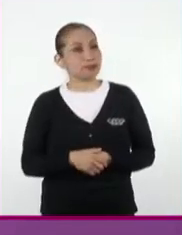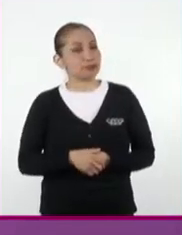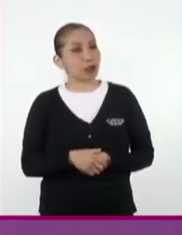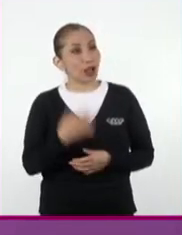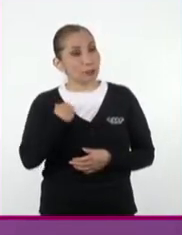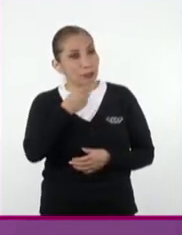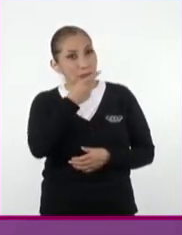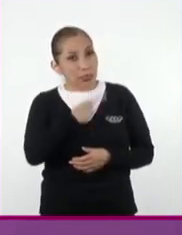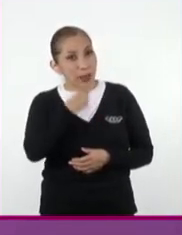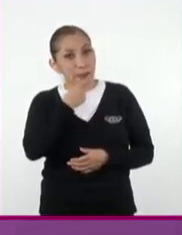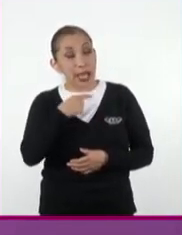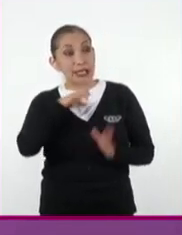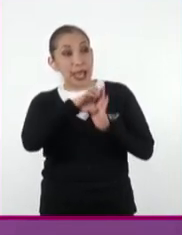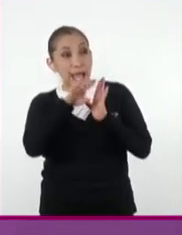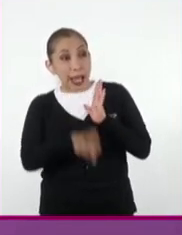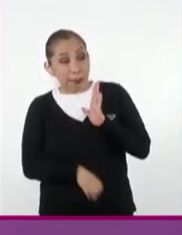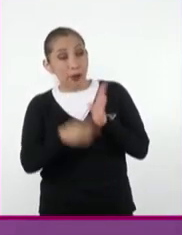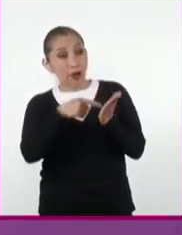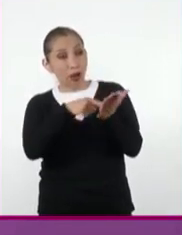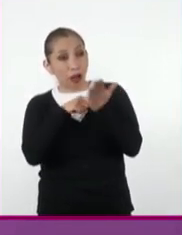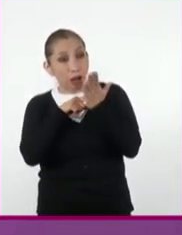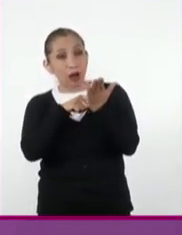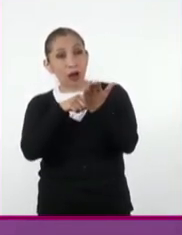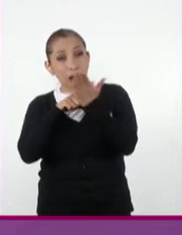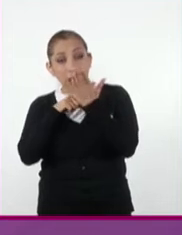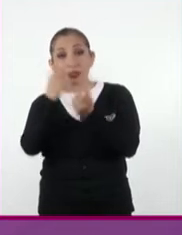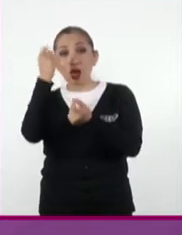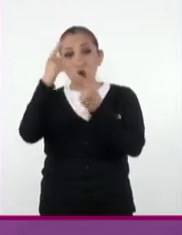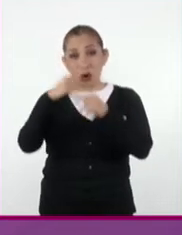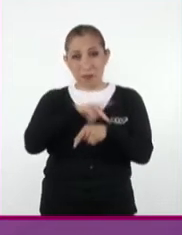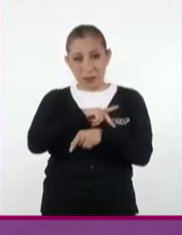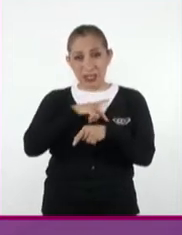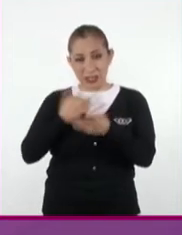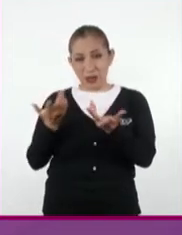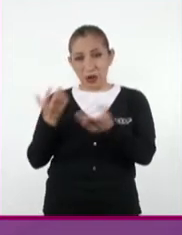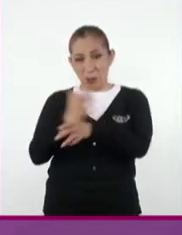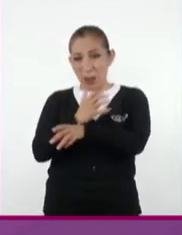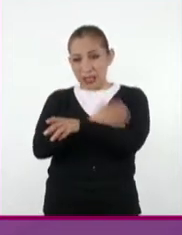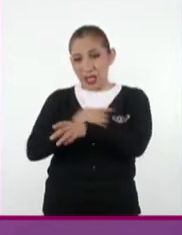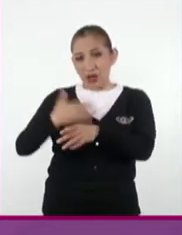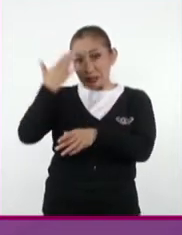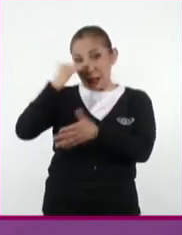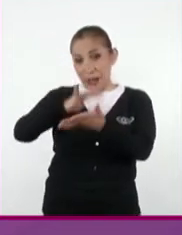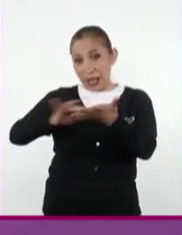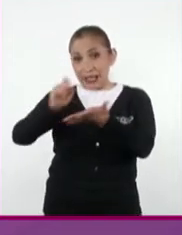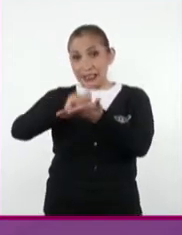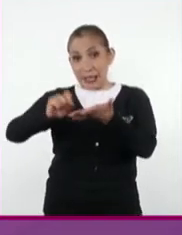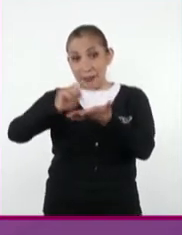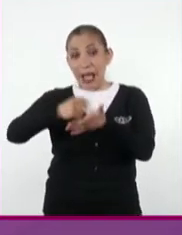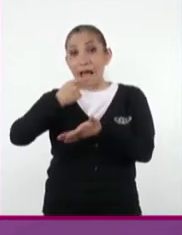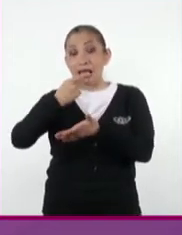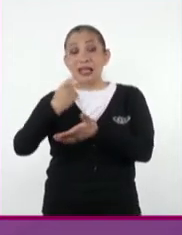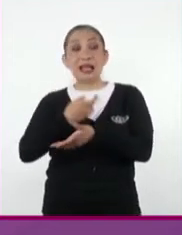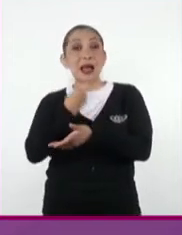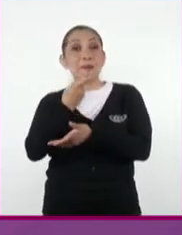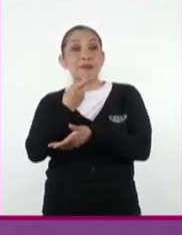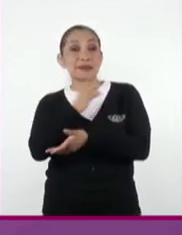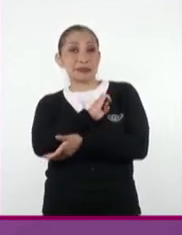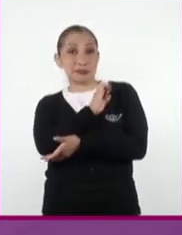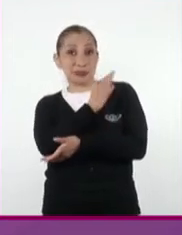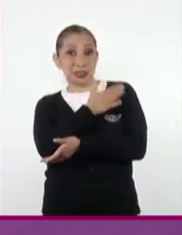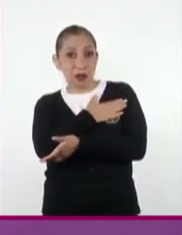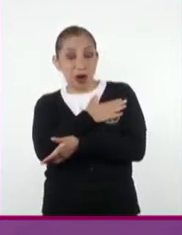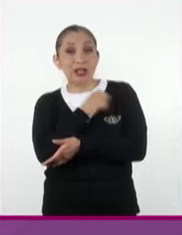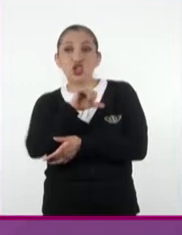indicaciones y los ejemplos que se me presentaban de algunos de mis paisanos que sabían leer, escribir y hablar la lengua castellana,